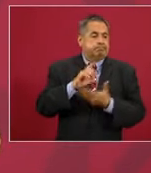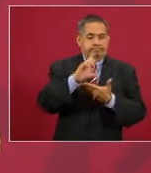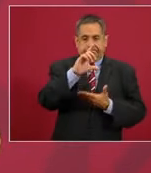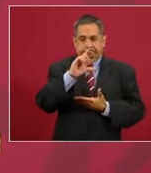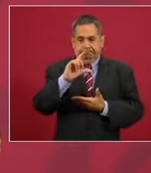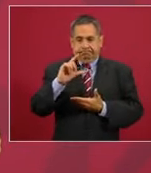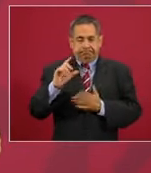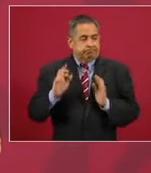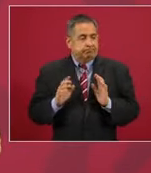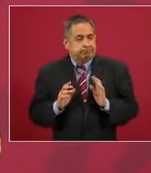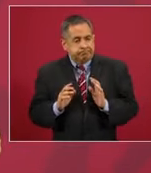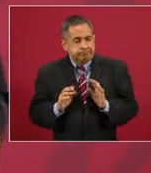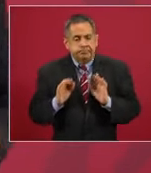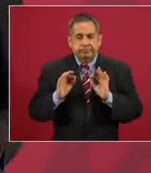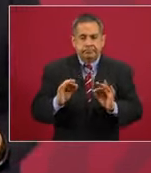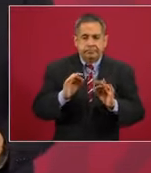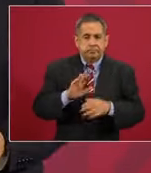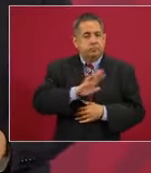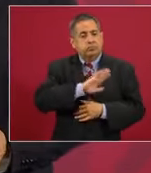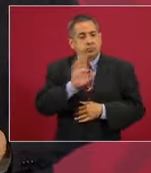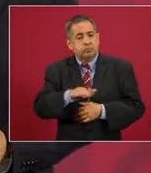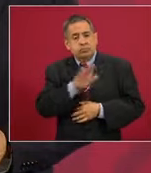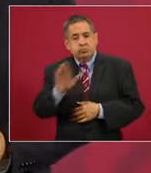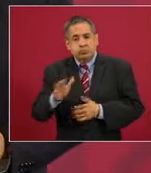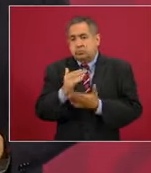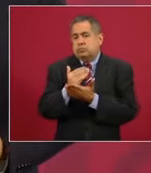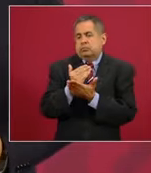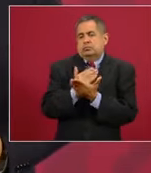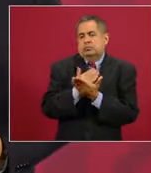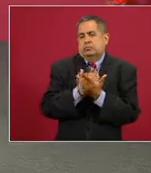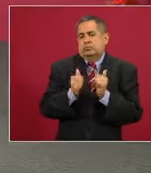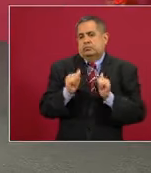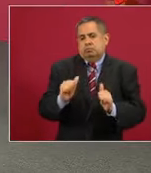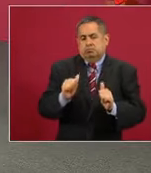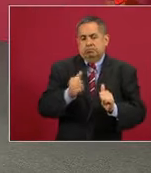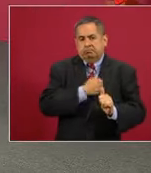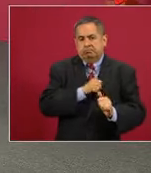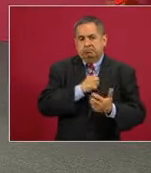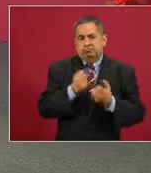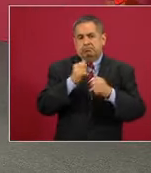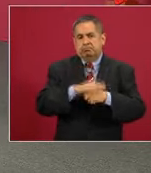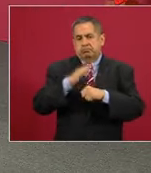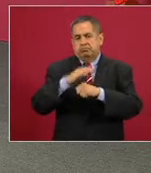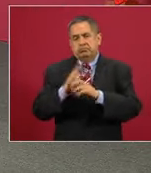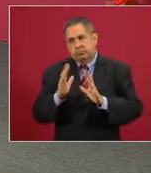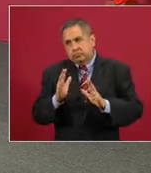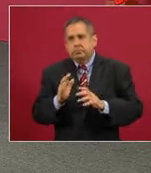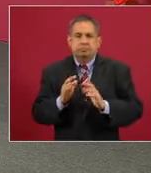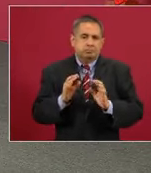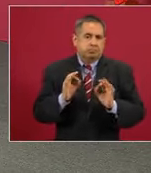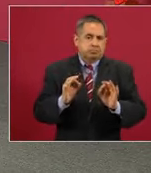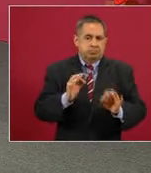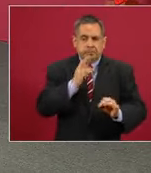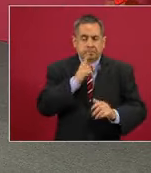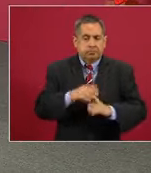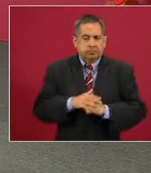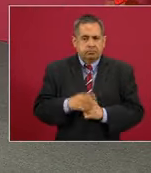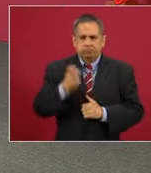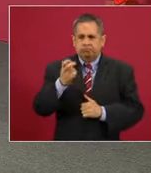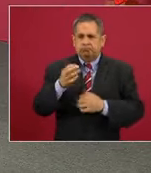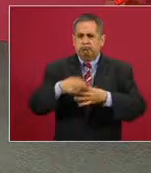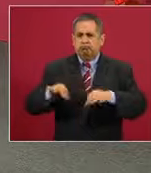en fallecidos, en los que han perdido la vida. Entonces, espero estar